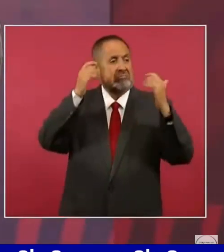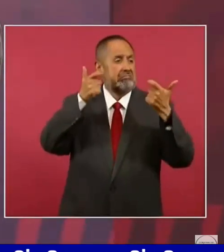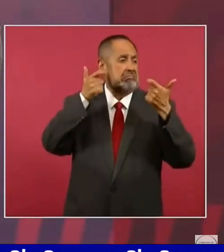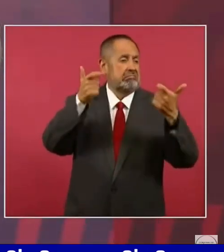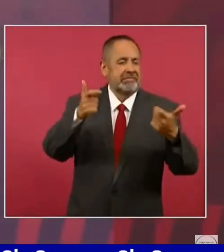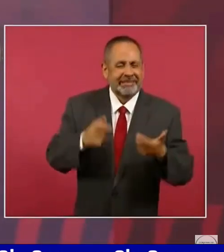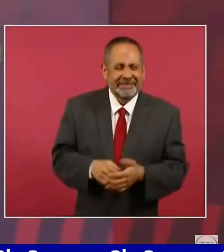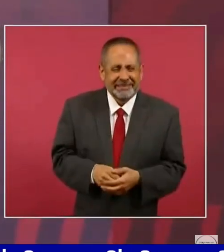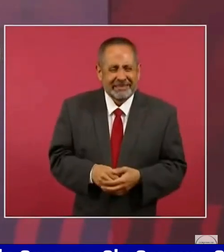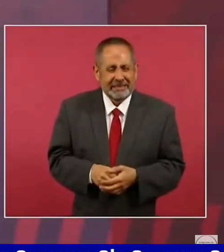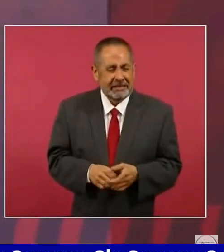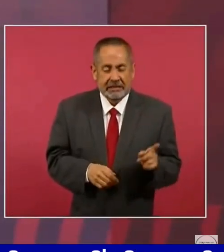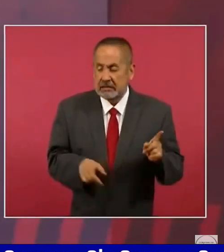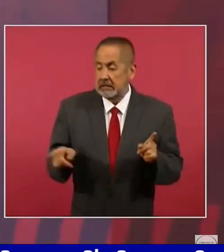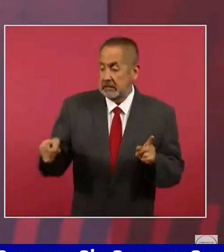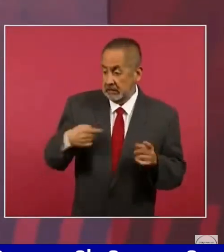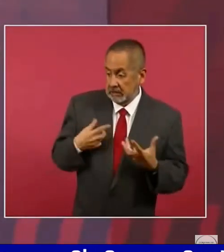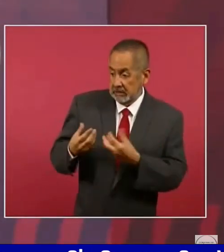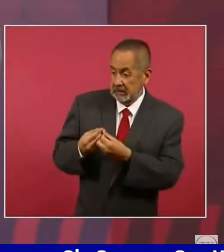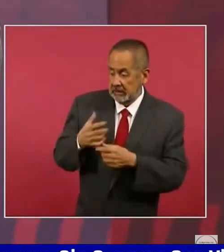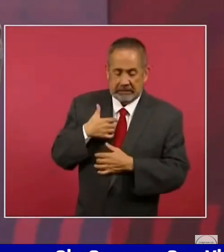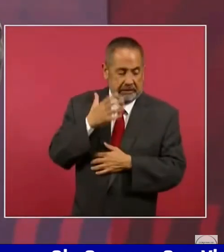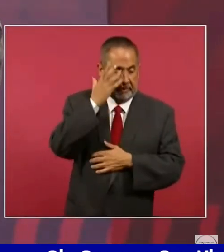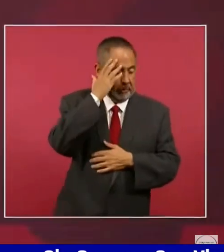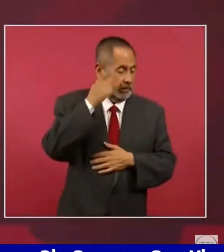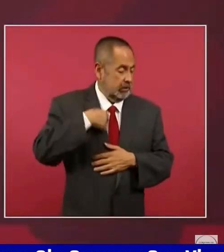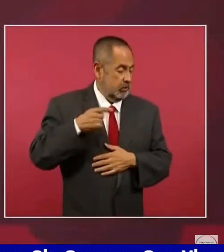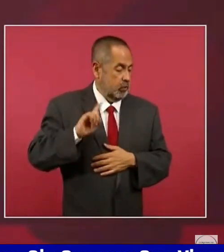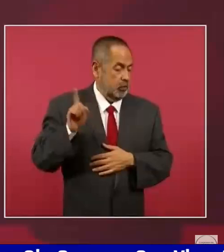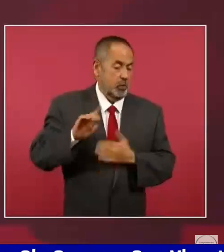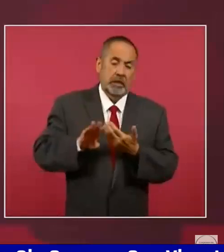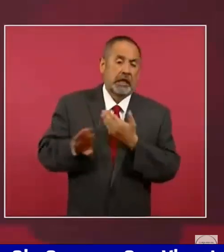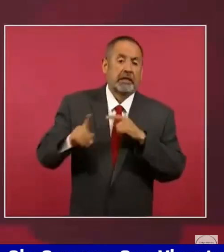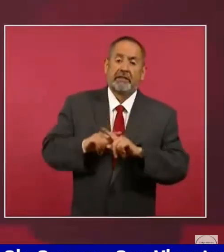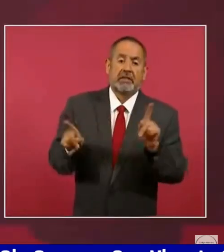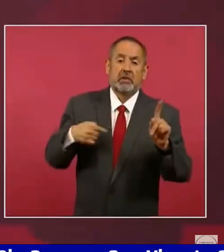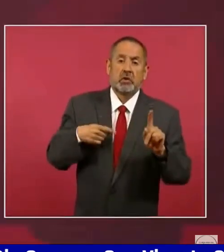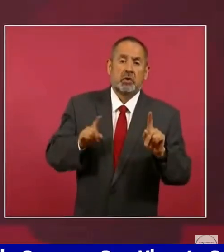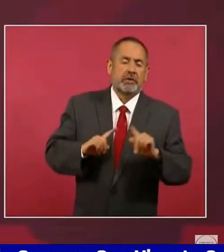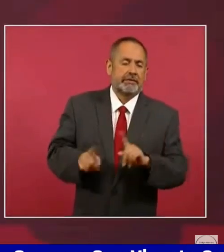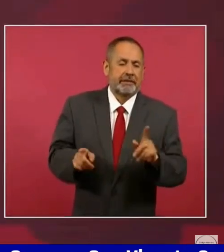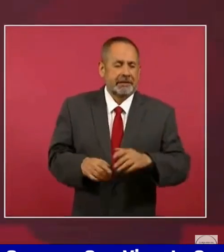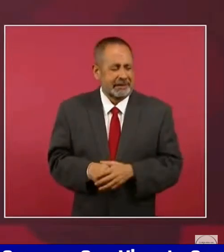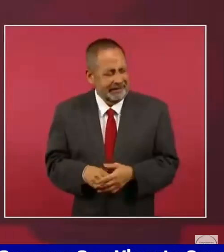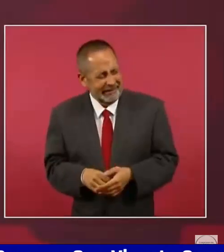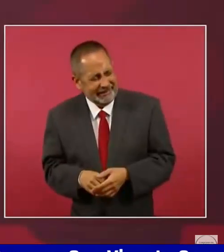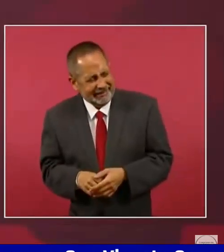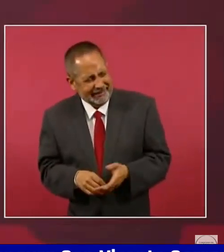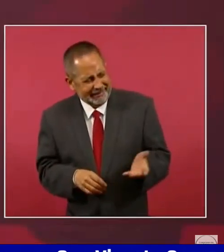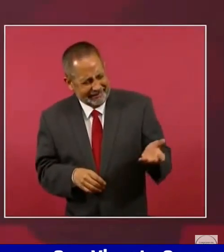Se avergüenzan, sí. Y se dan